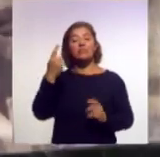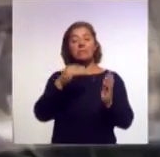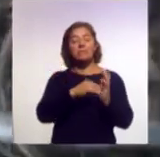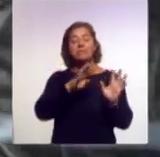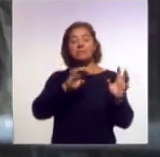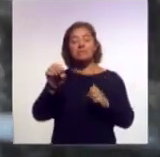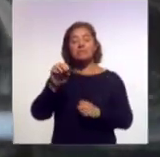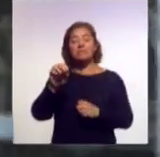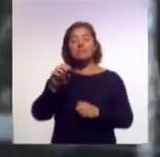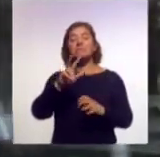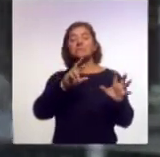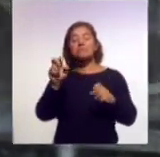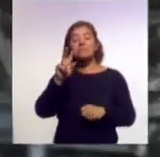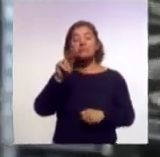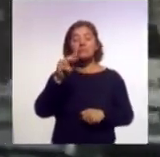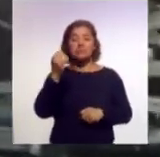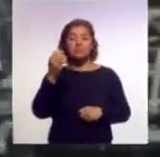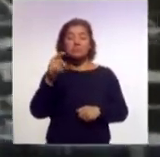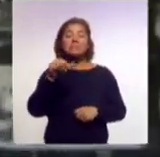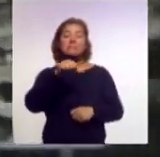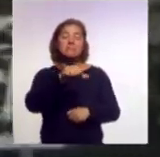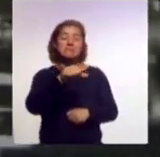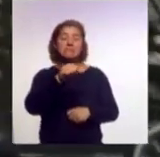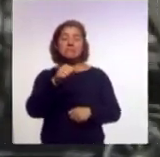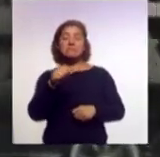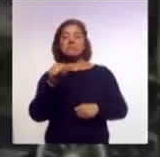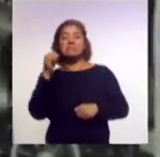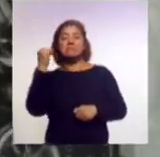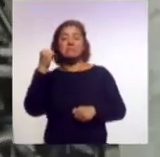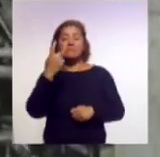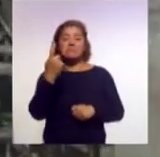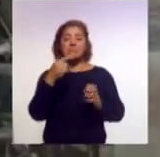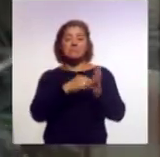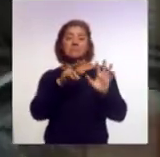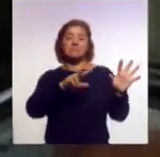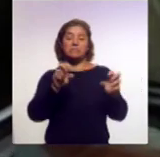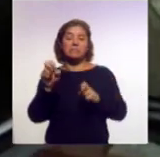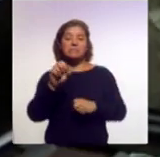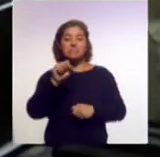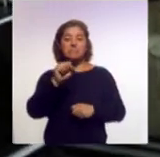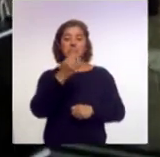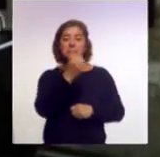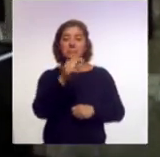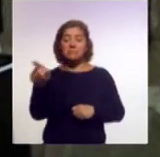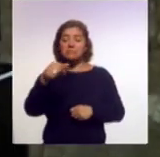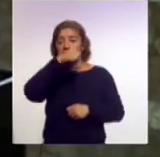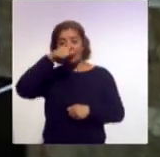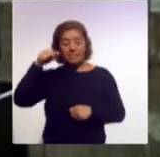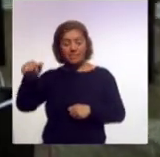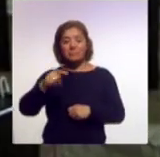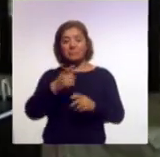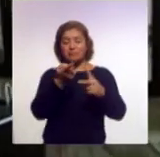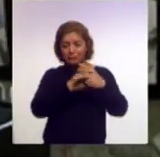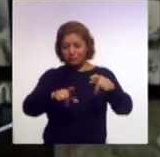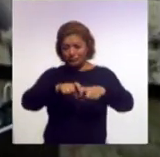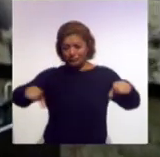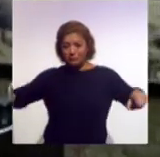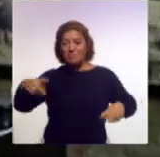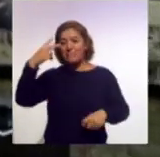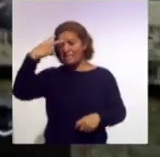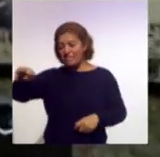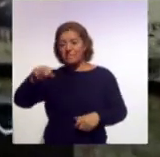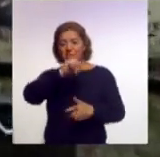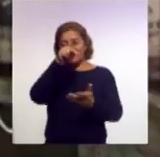-Chautempa y el 16 de septiembre de 1869 el presidente Benito Juárez inauguró la vía México-Apisaco-Puebla